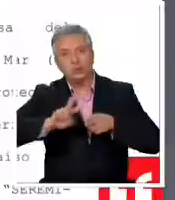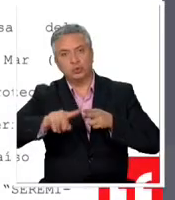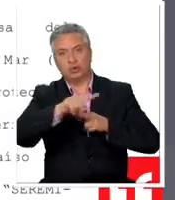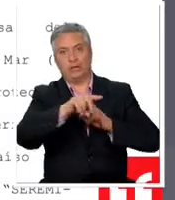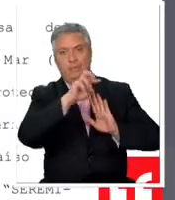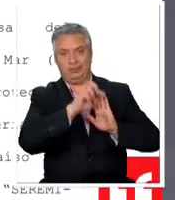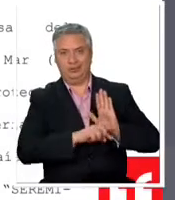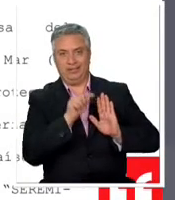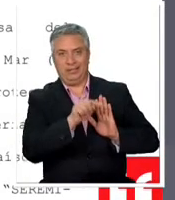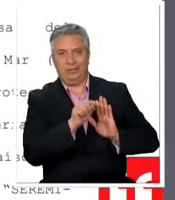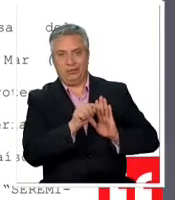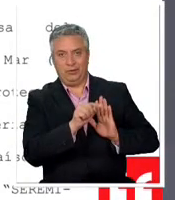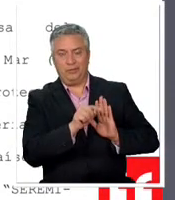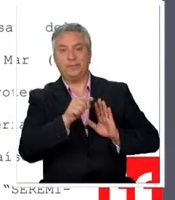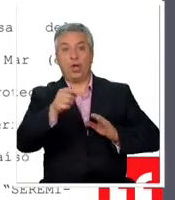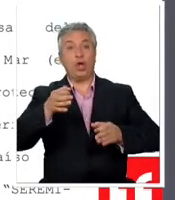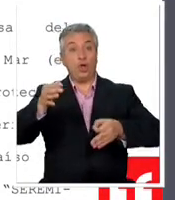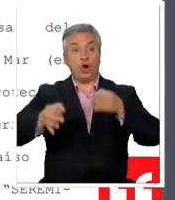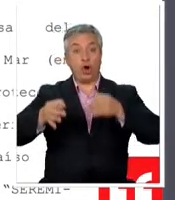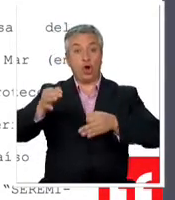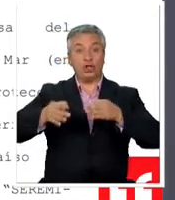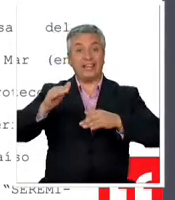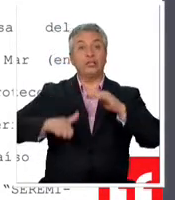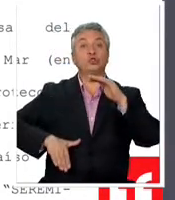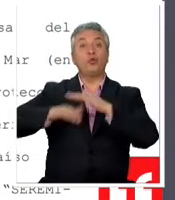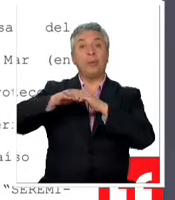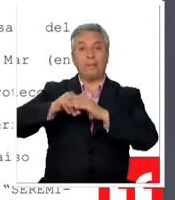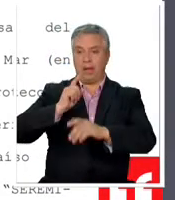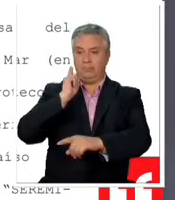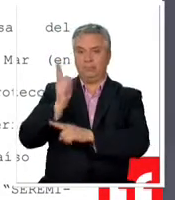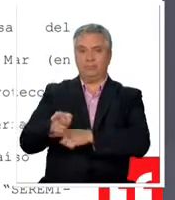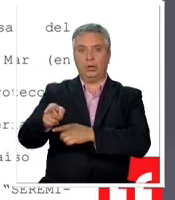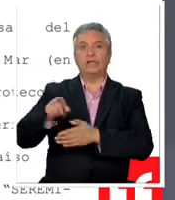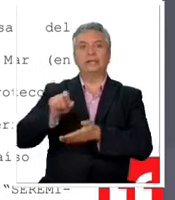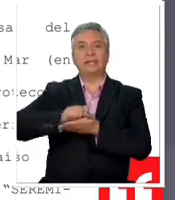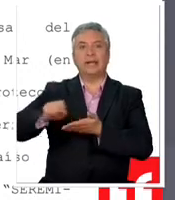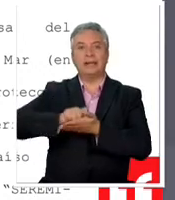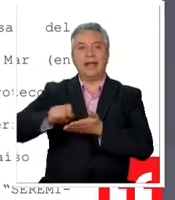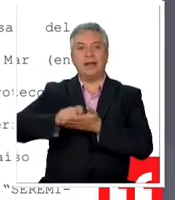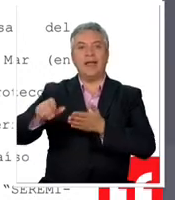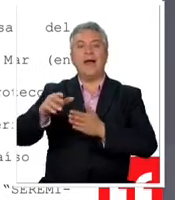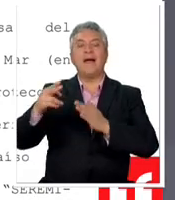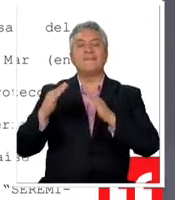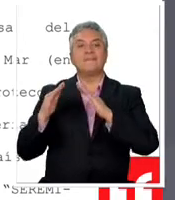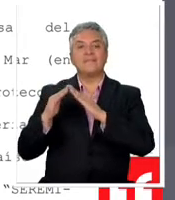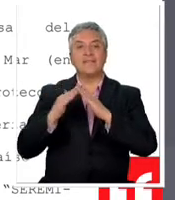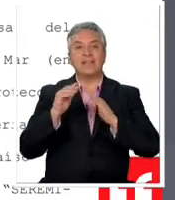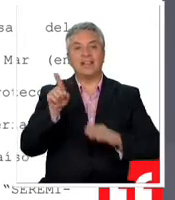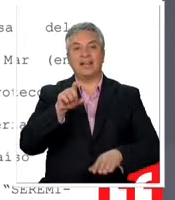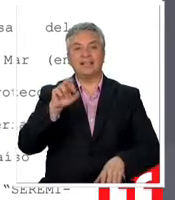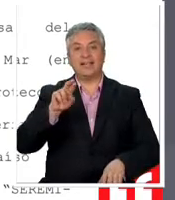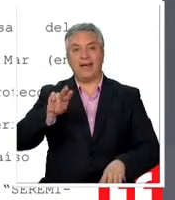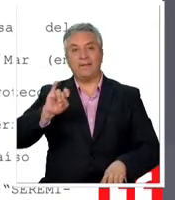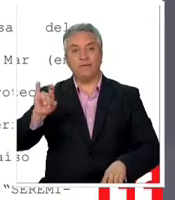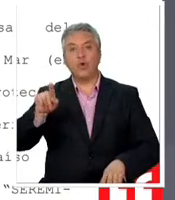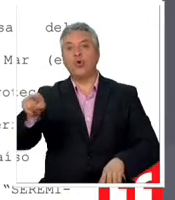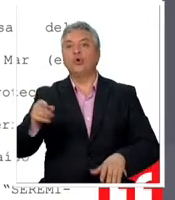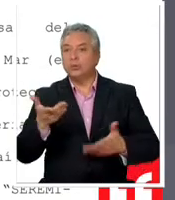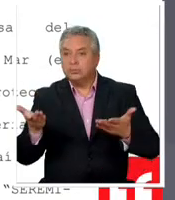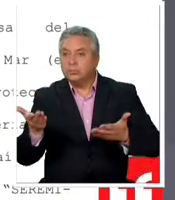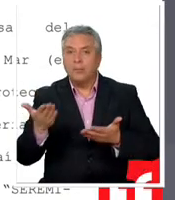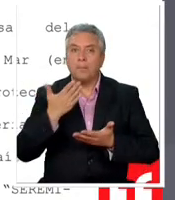sin embargo la corte suprema ordena a la secretaría regional ministerial de vivienda y urbanismo emitir un nuevo